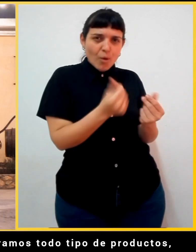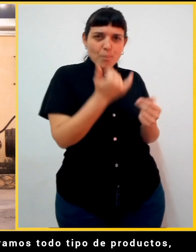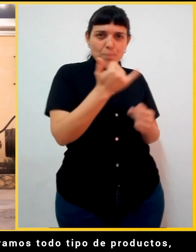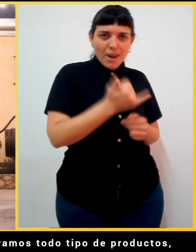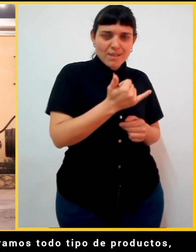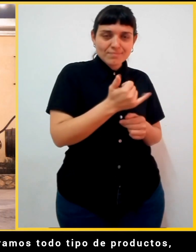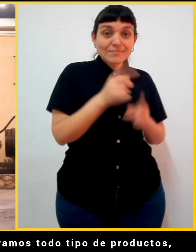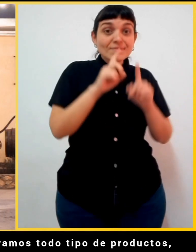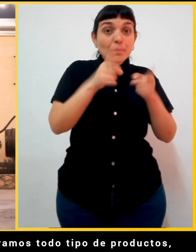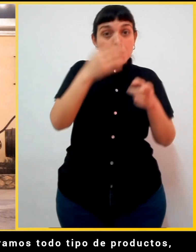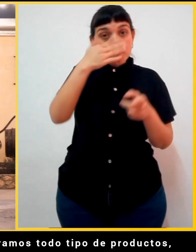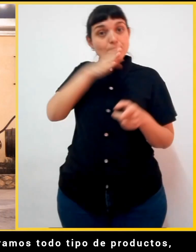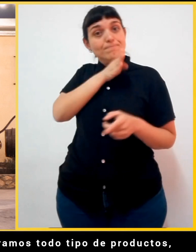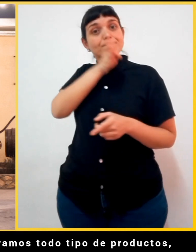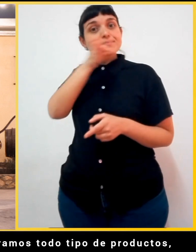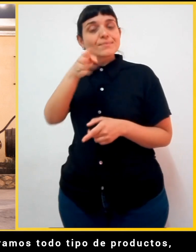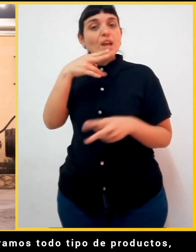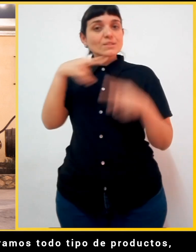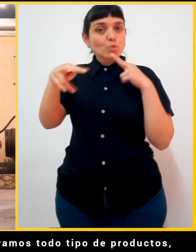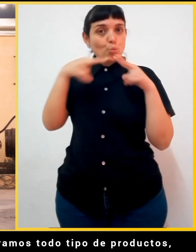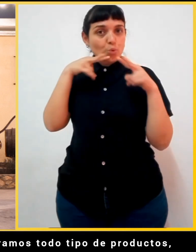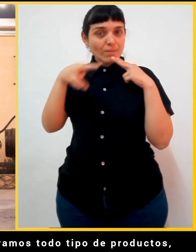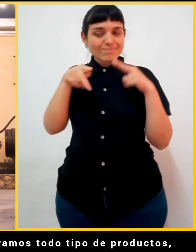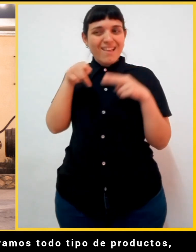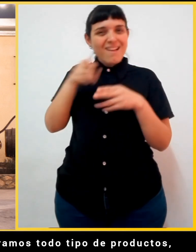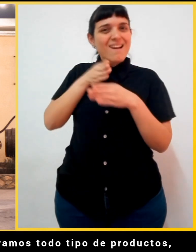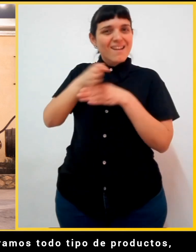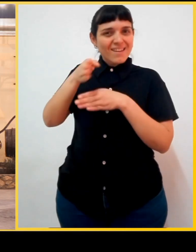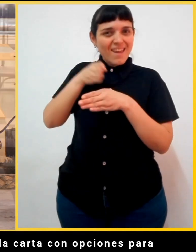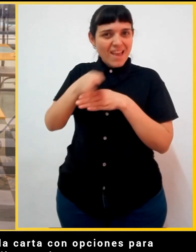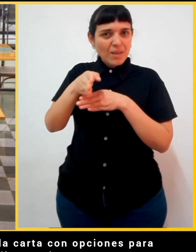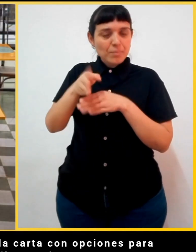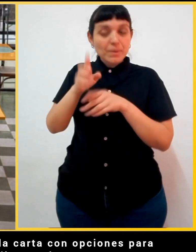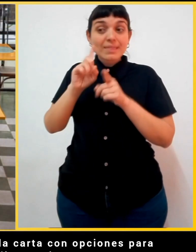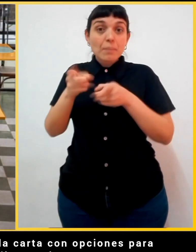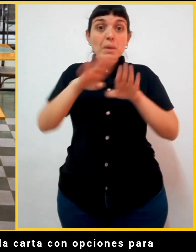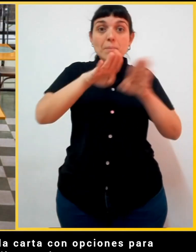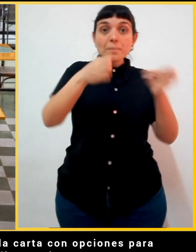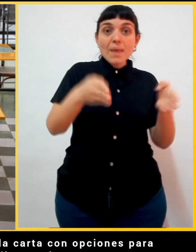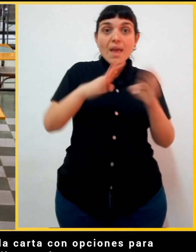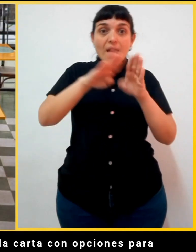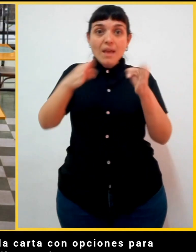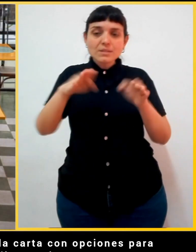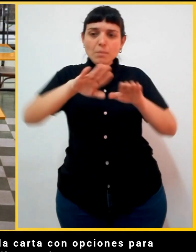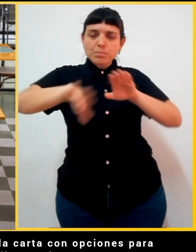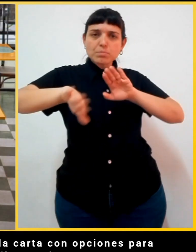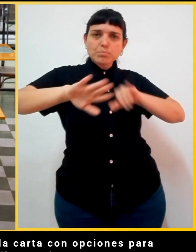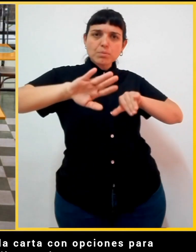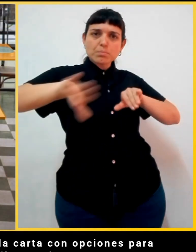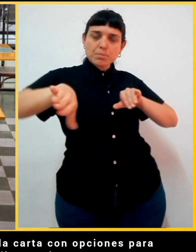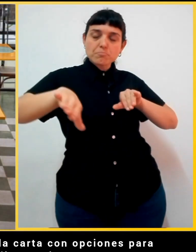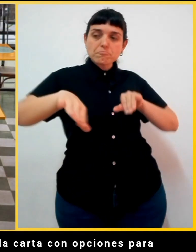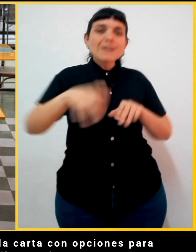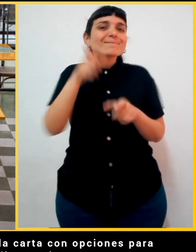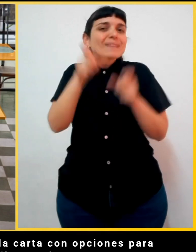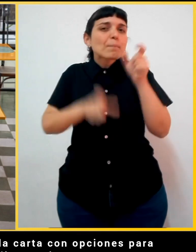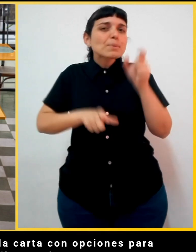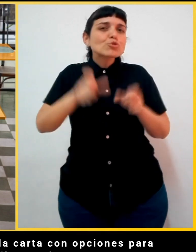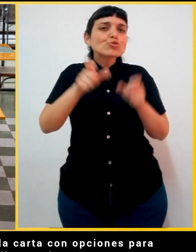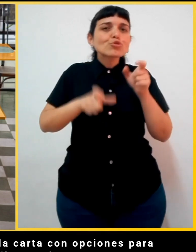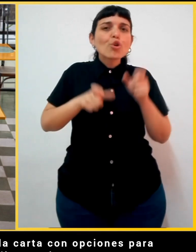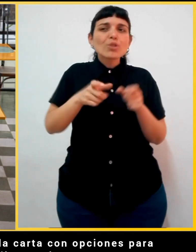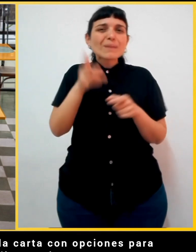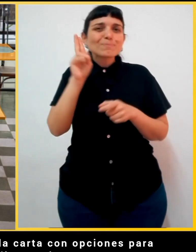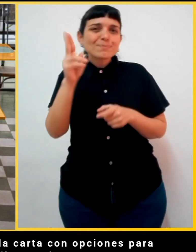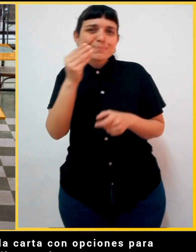el paseo en su restaurante, que cuenta con rampa, espacio adecuado entre mesas y una variada carta